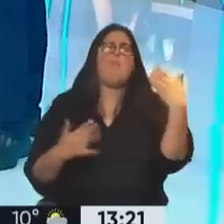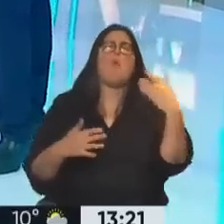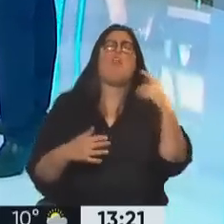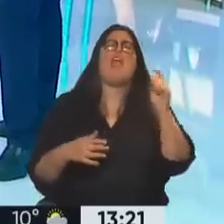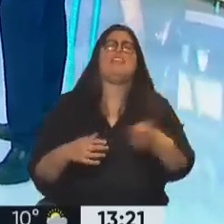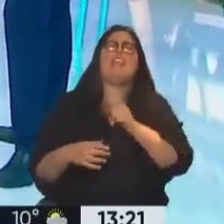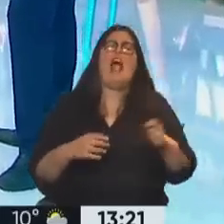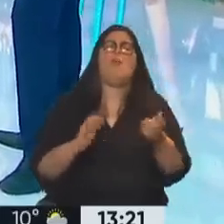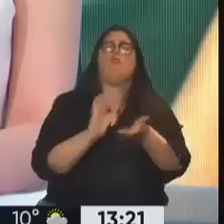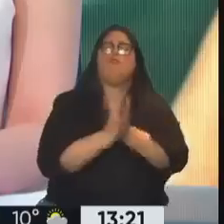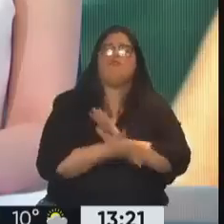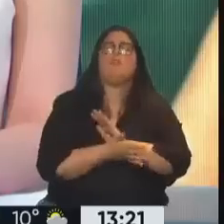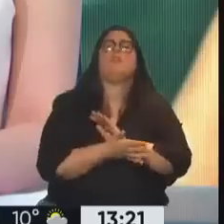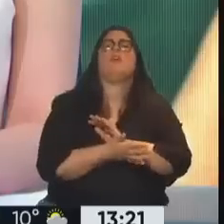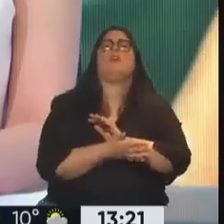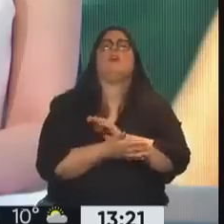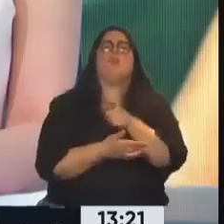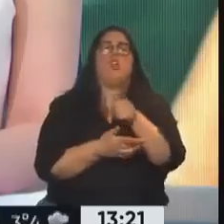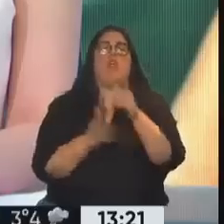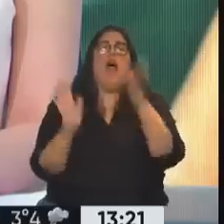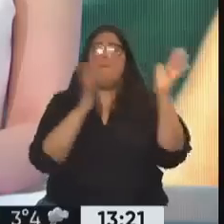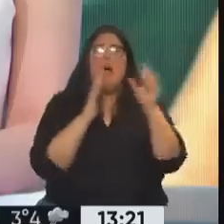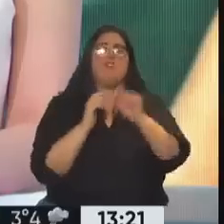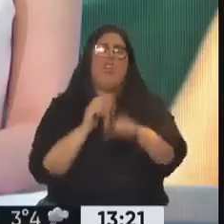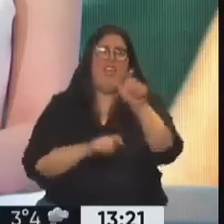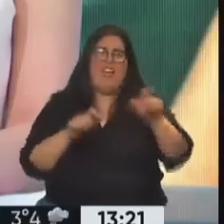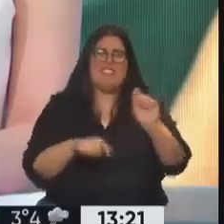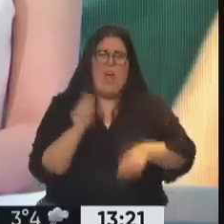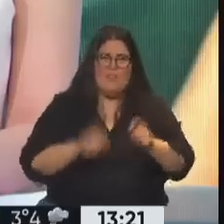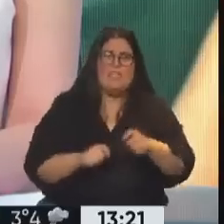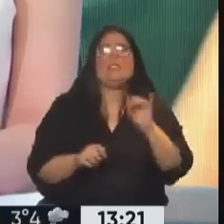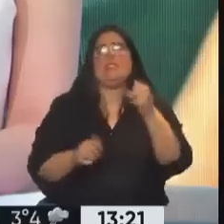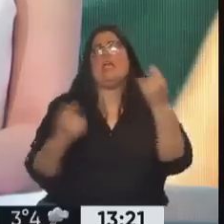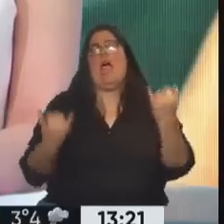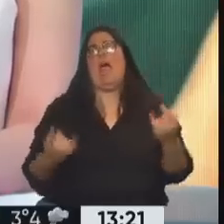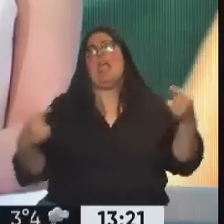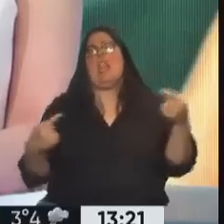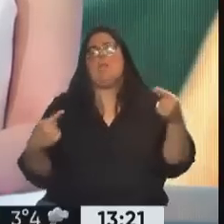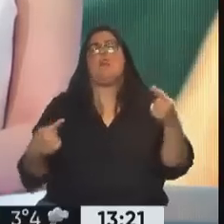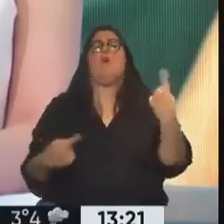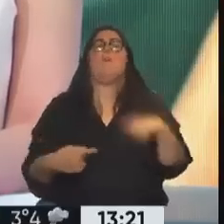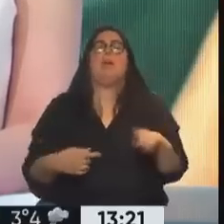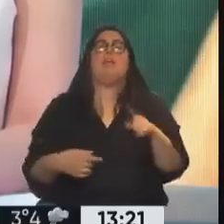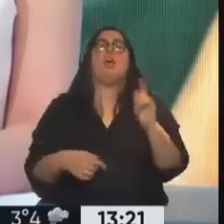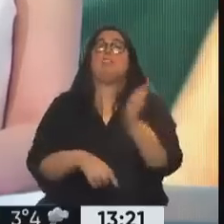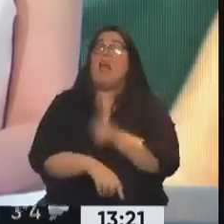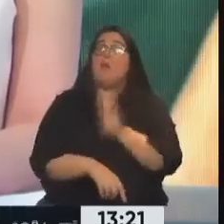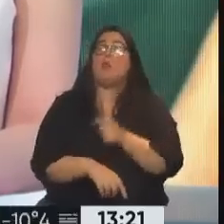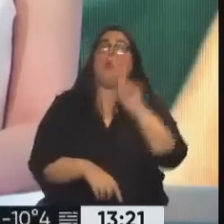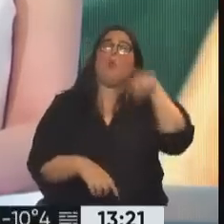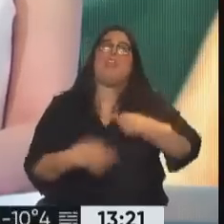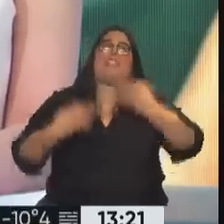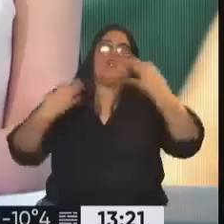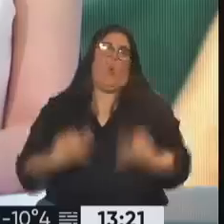supuesto que tenía que confrontar a los esclavistas. Ahí iba a tener como enemigos a esclavistas y algunos esclavos que habían en la esclavitud seguridad, no querían la libertad, esa es la